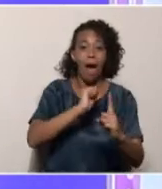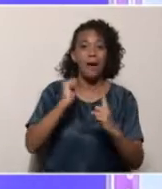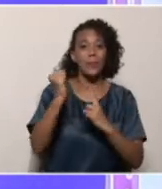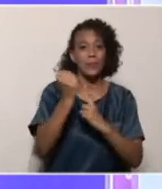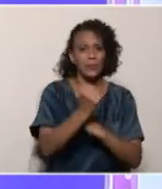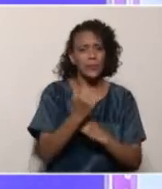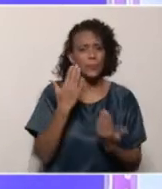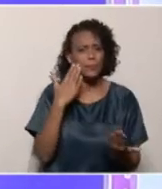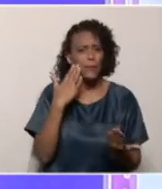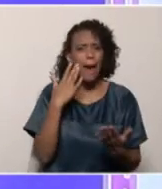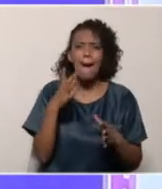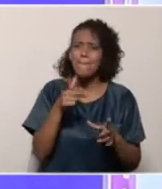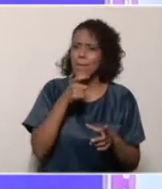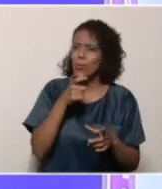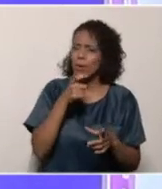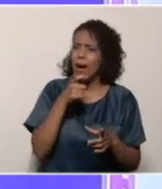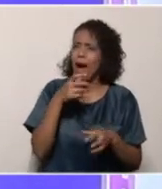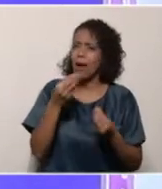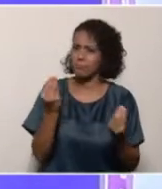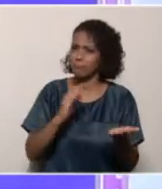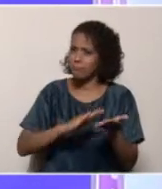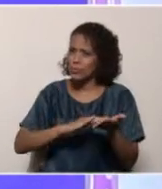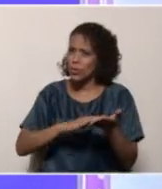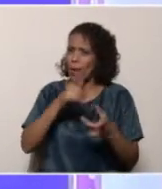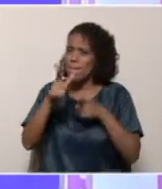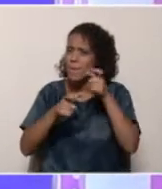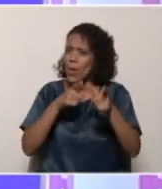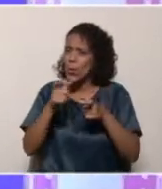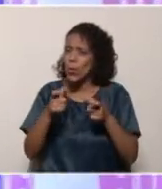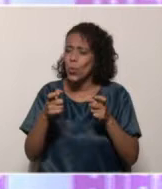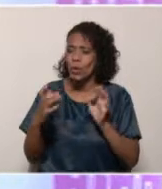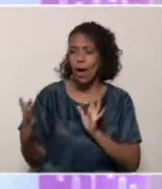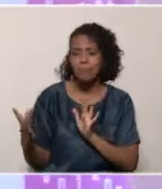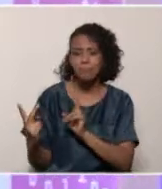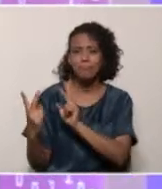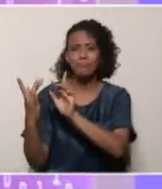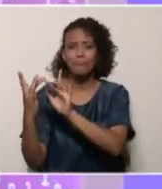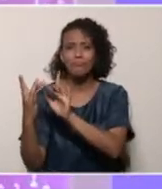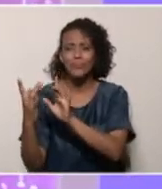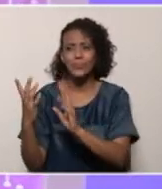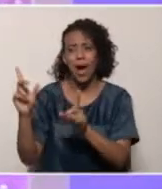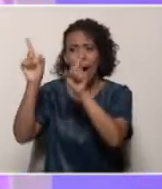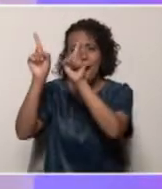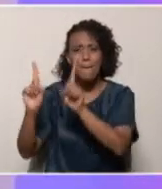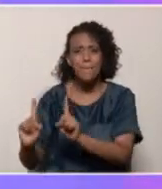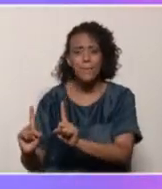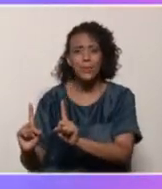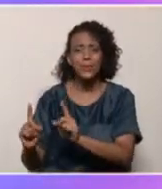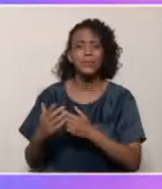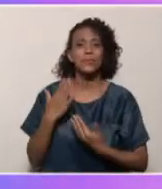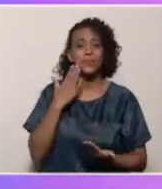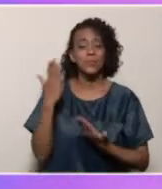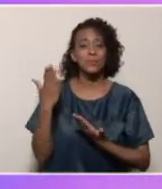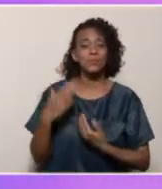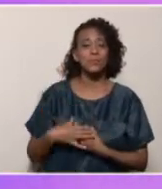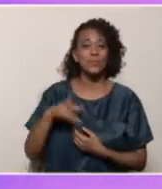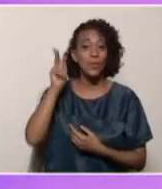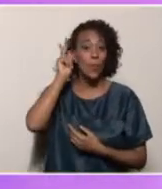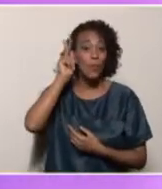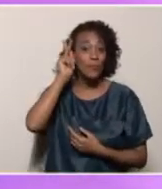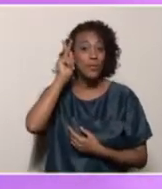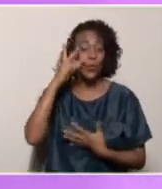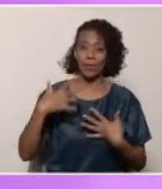formación ¿Qué le parece si para resolver estas interrogantes nos acercamos al set principal de Cada Familia Una Escuela donde nos esperan